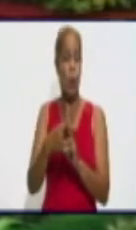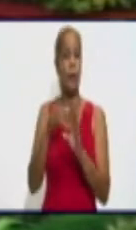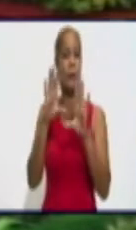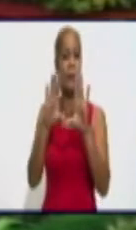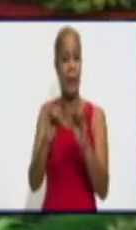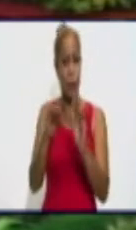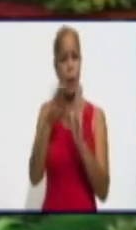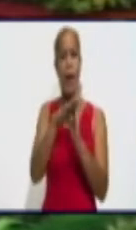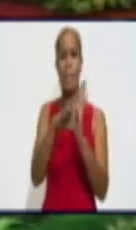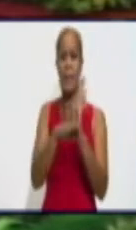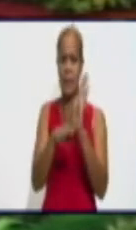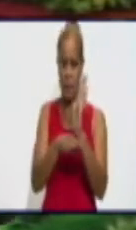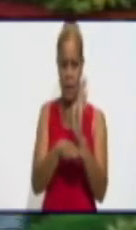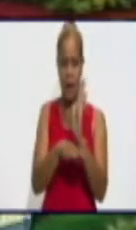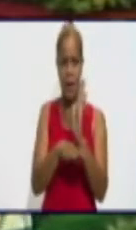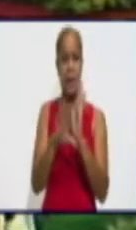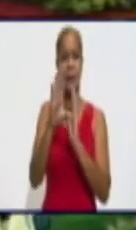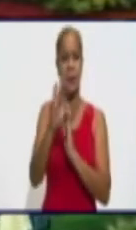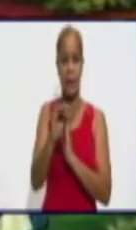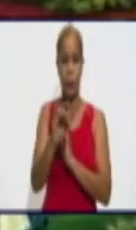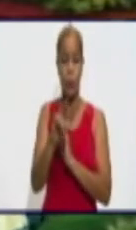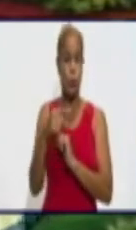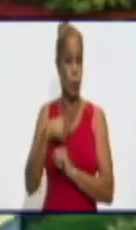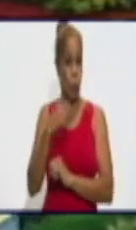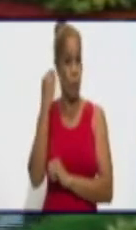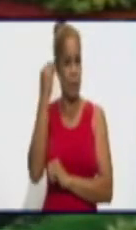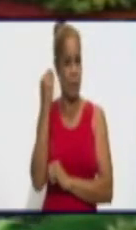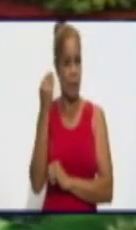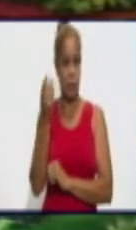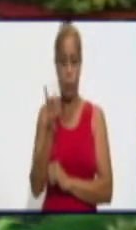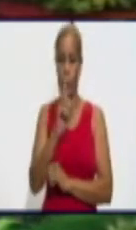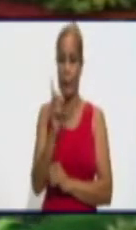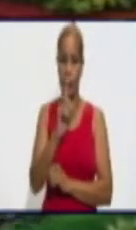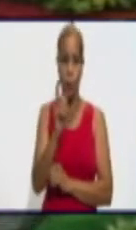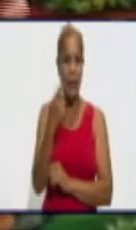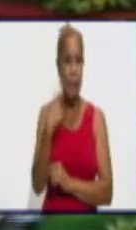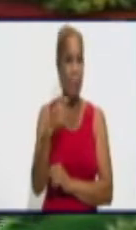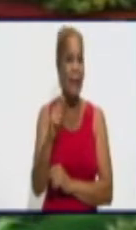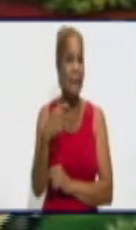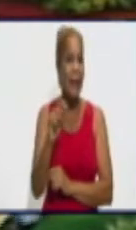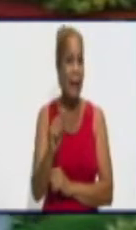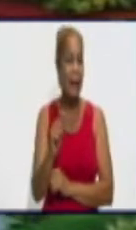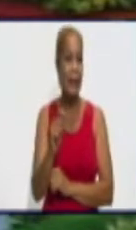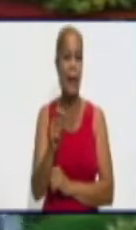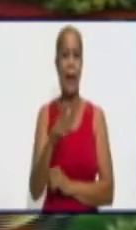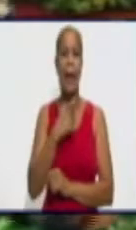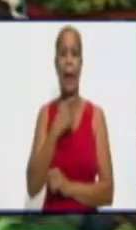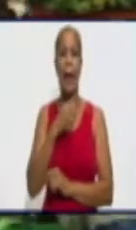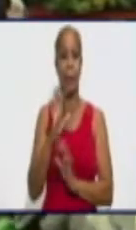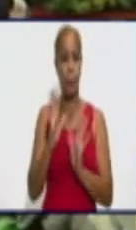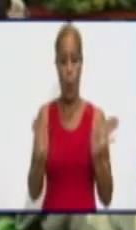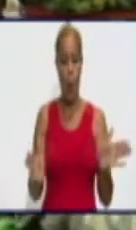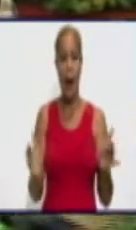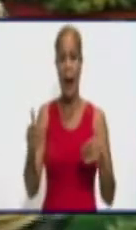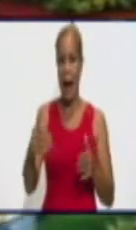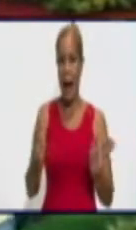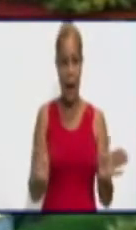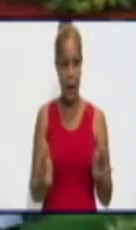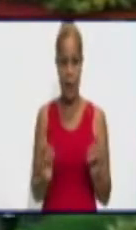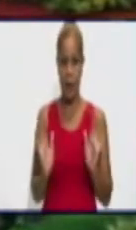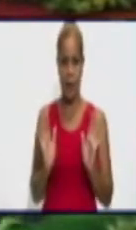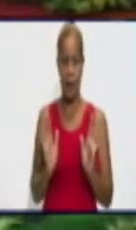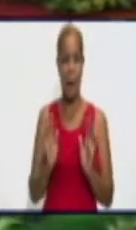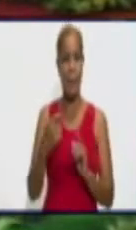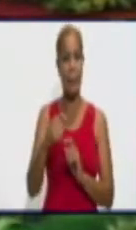Yo creo que el problema no está, creo yo, que el problema no está en la venta de una caja para cuatro núcleos, porque en definitiva usted busca tres vecinos más y